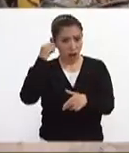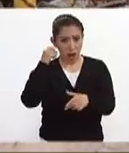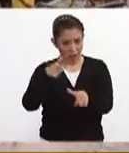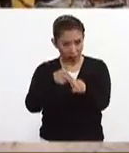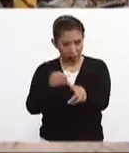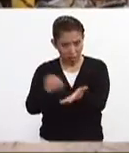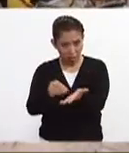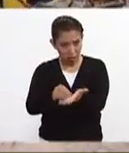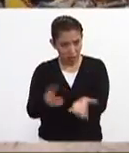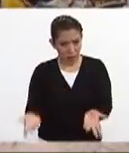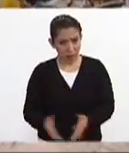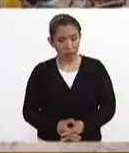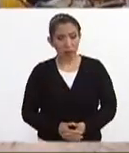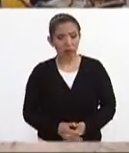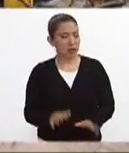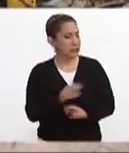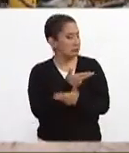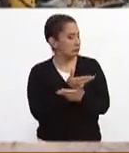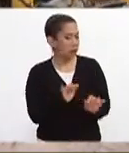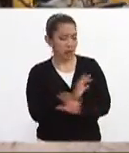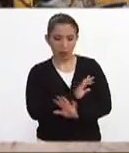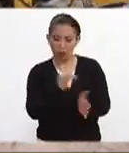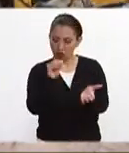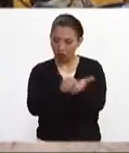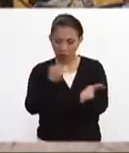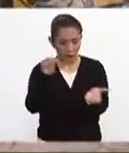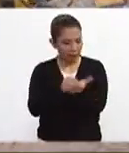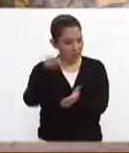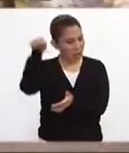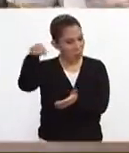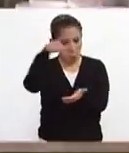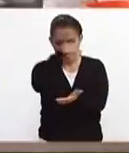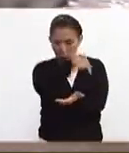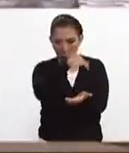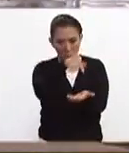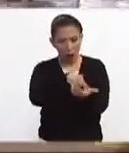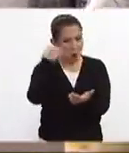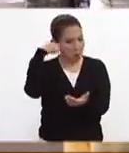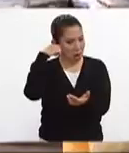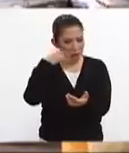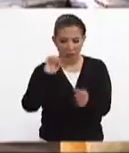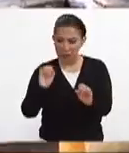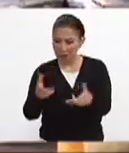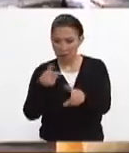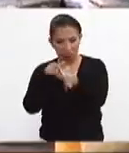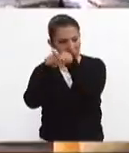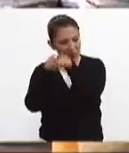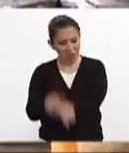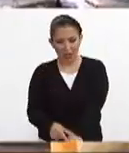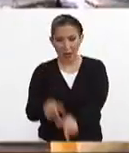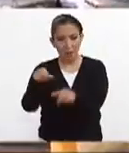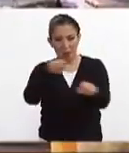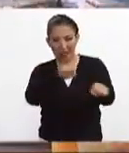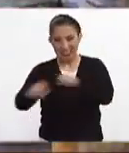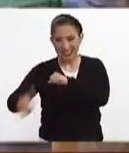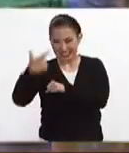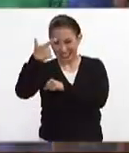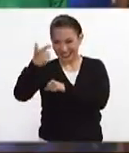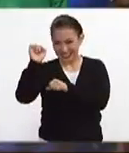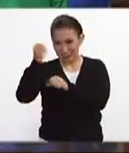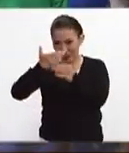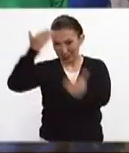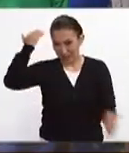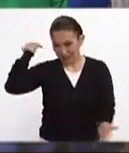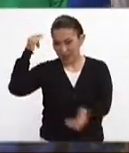Oaxaca, ¿verdad? Ninguno, ninguno. Seguimos trabajando intensamente en Oaxaca, en Chiapas, por lo del sismo del día 7